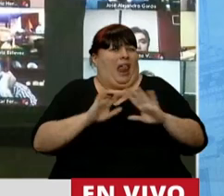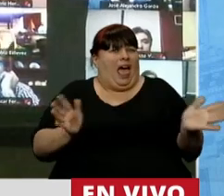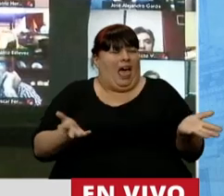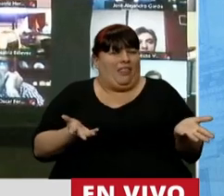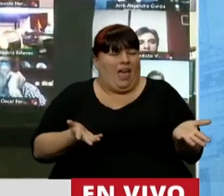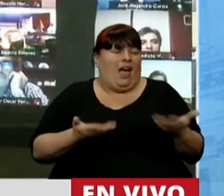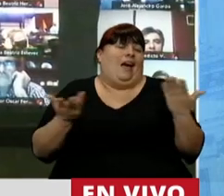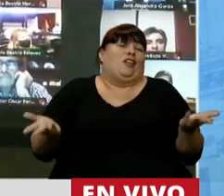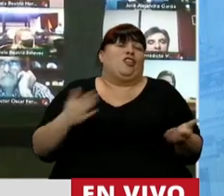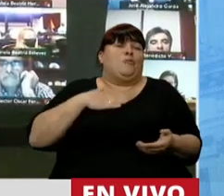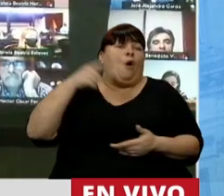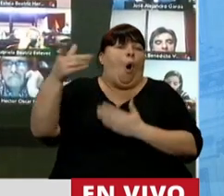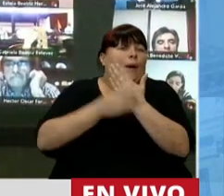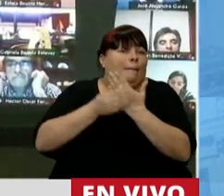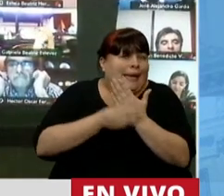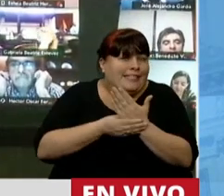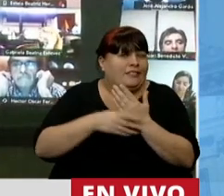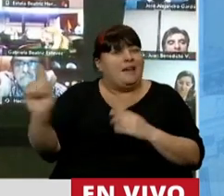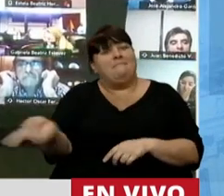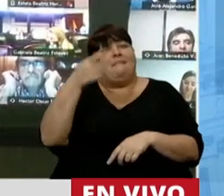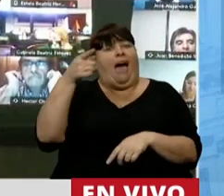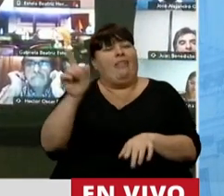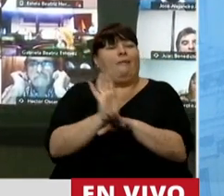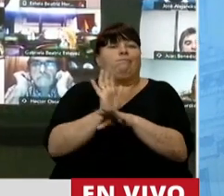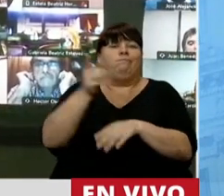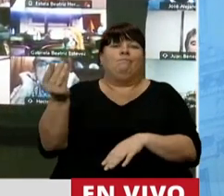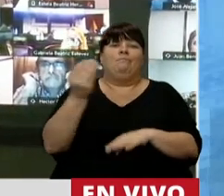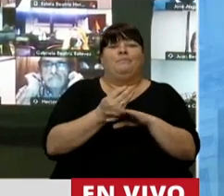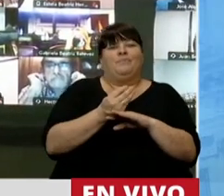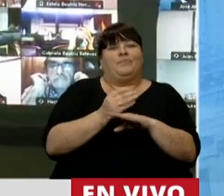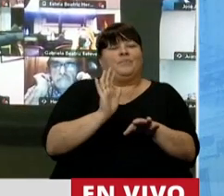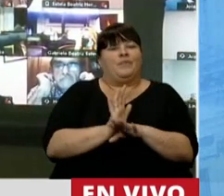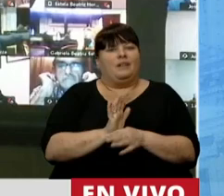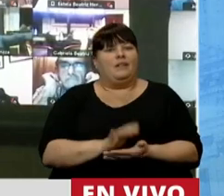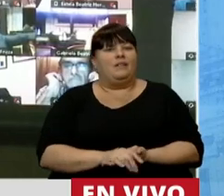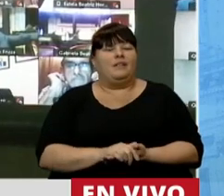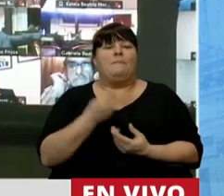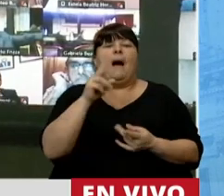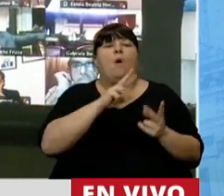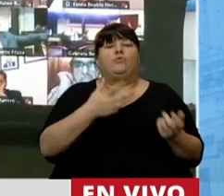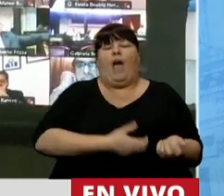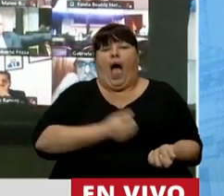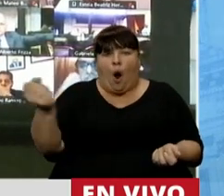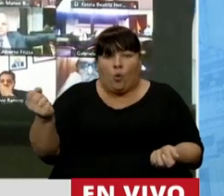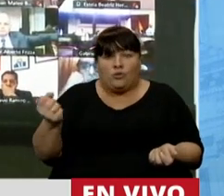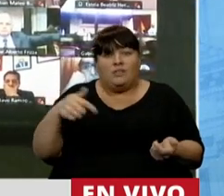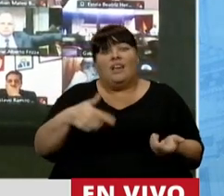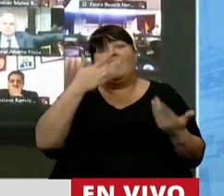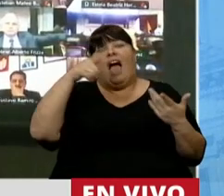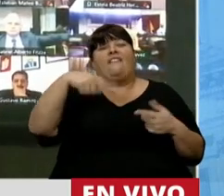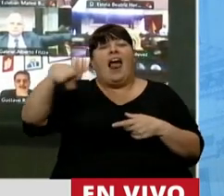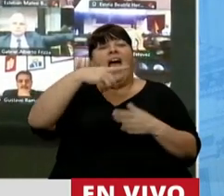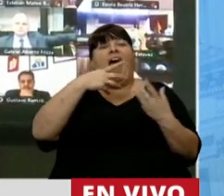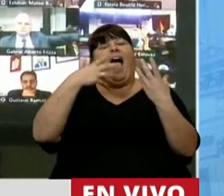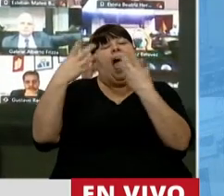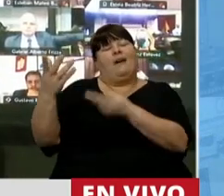Entonces el pobre ministro lo han mandado a que se vista de paladina hacer el ajuste y acá están los Robin Hood.